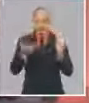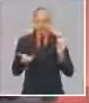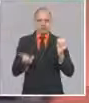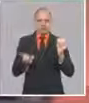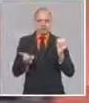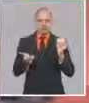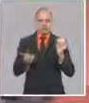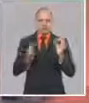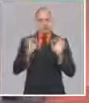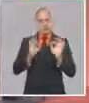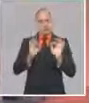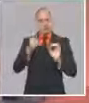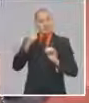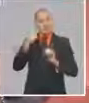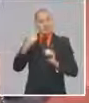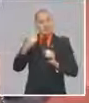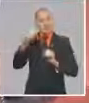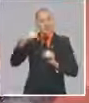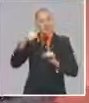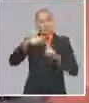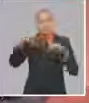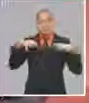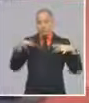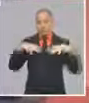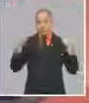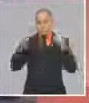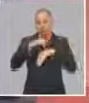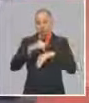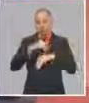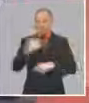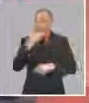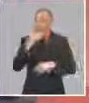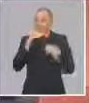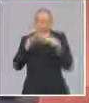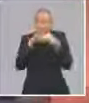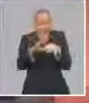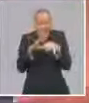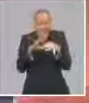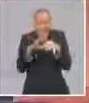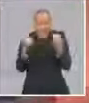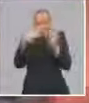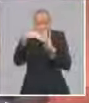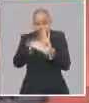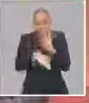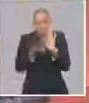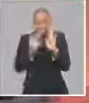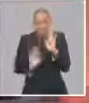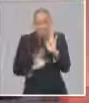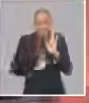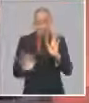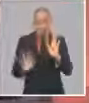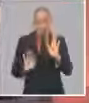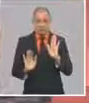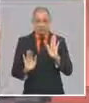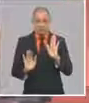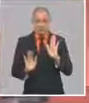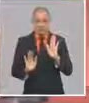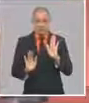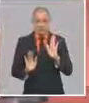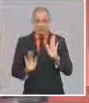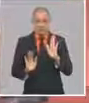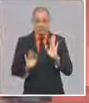el impacto del turismo es fuerte, y como todo sustituye, sin una disminución drástica en